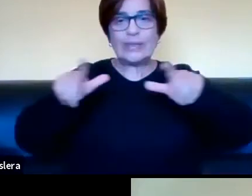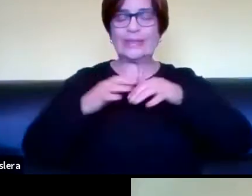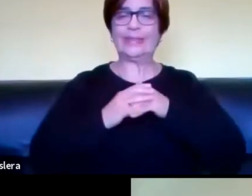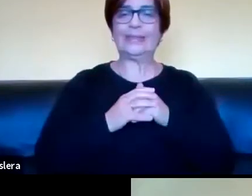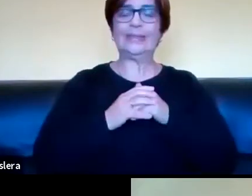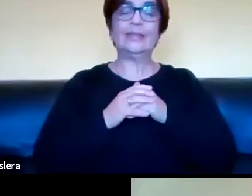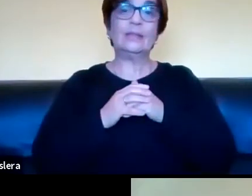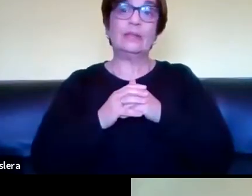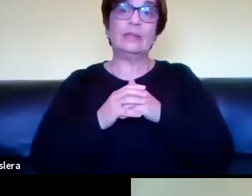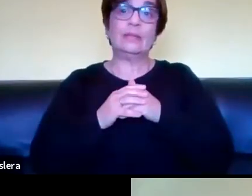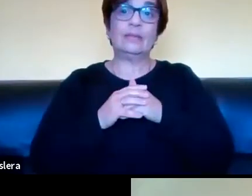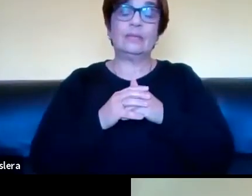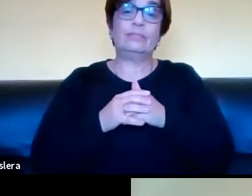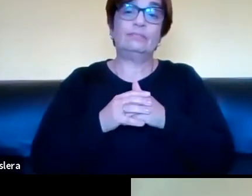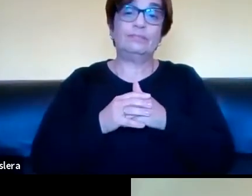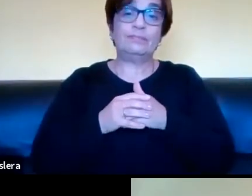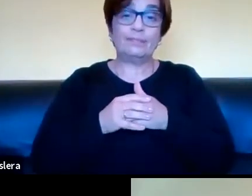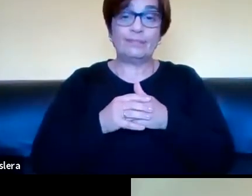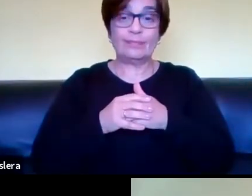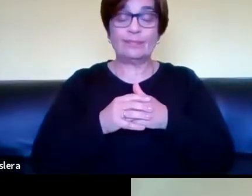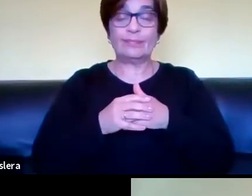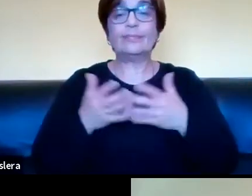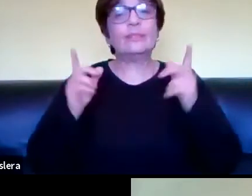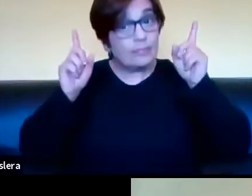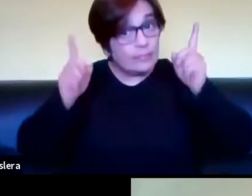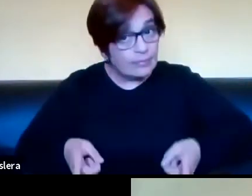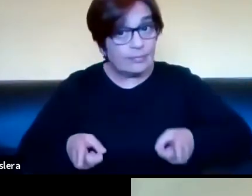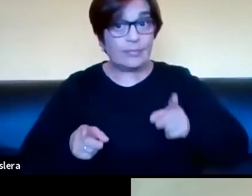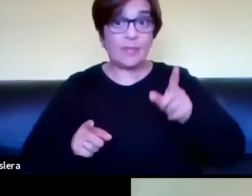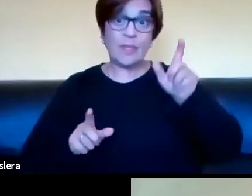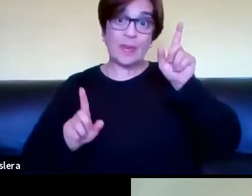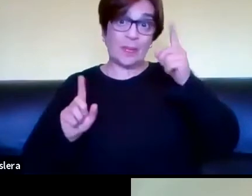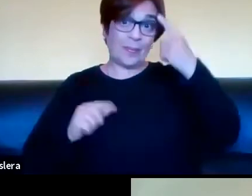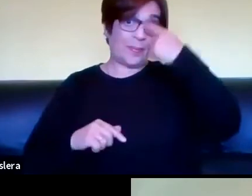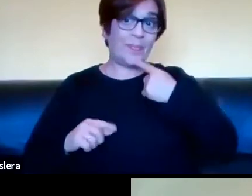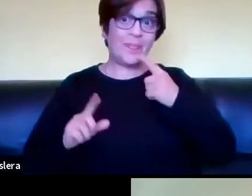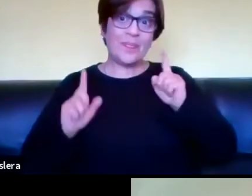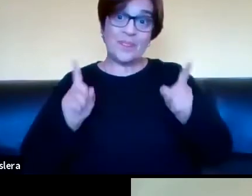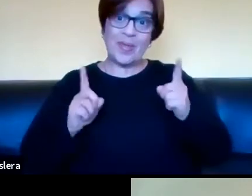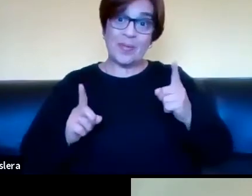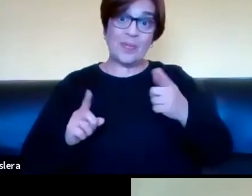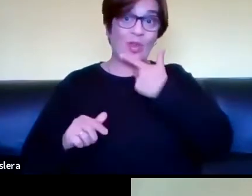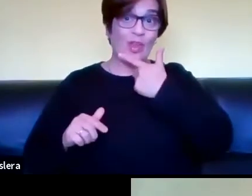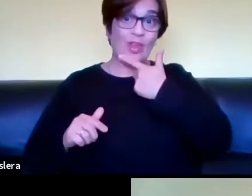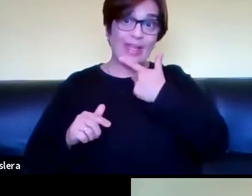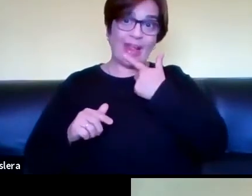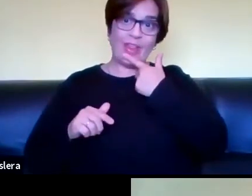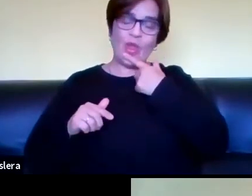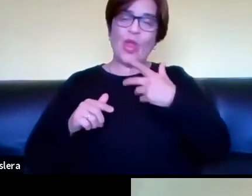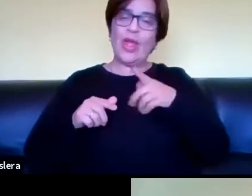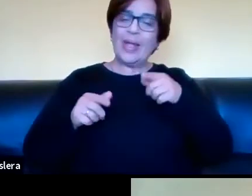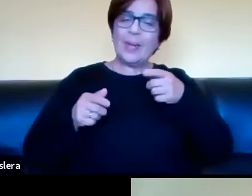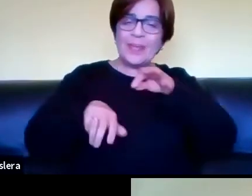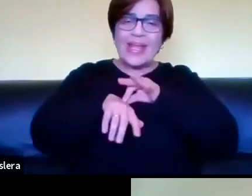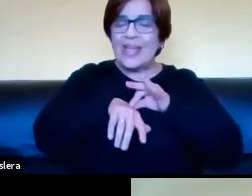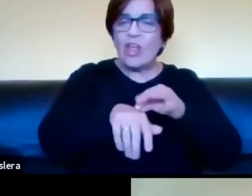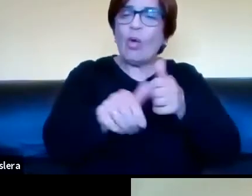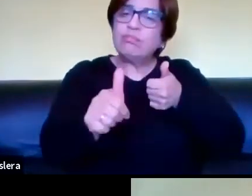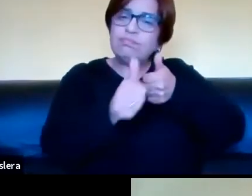y bueno, también Leonardo ha sido mi director de tesis, de tesis doctoral,